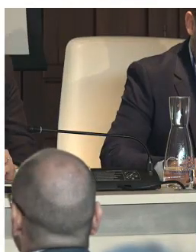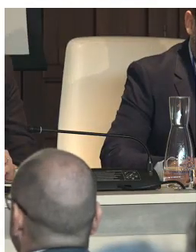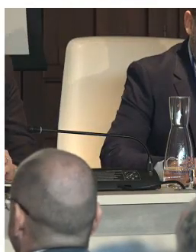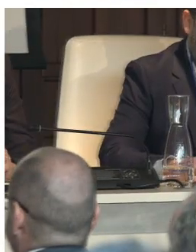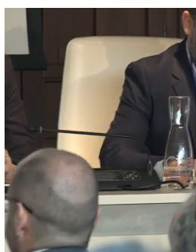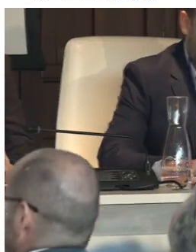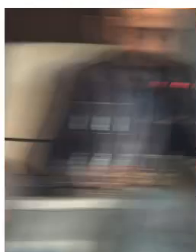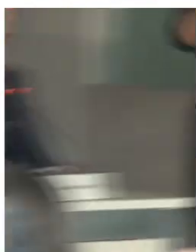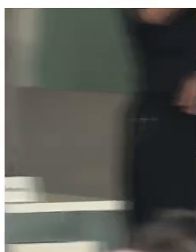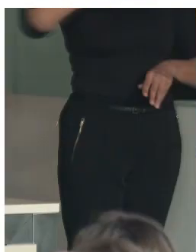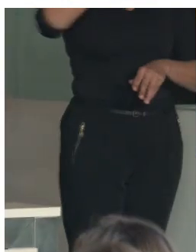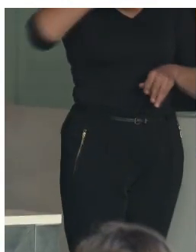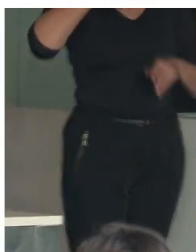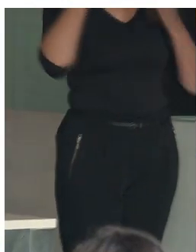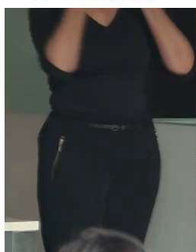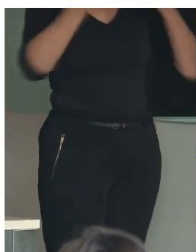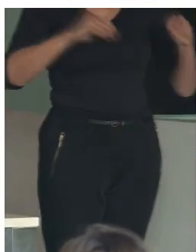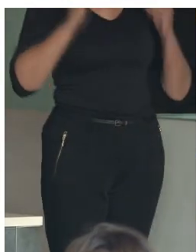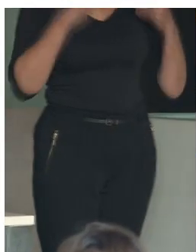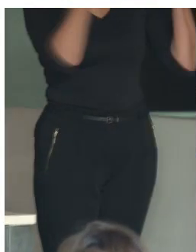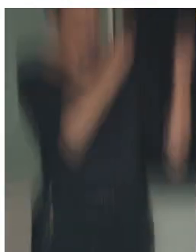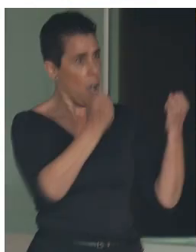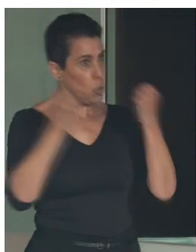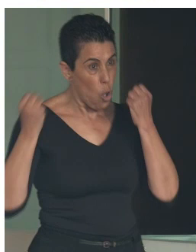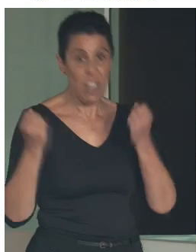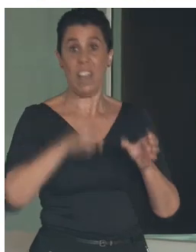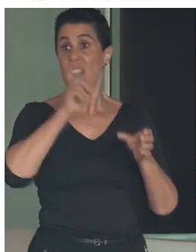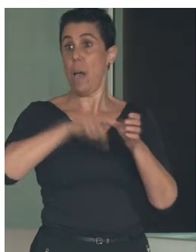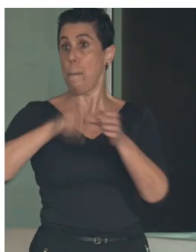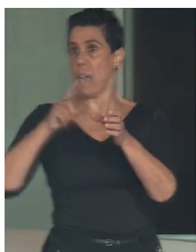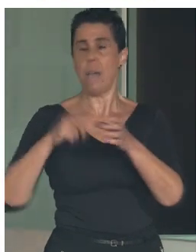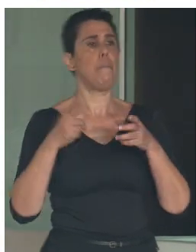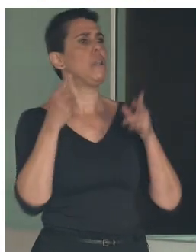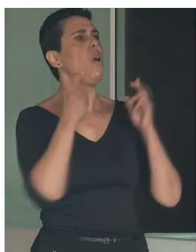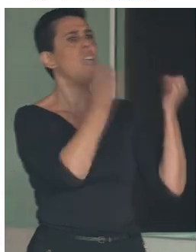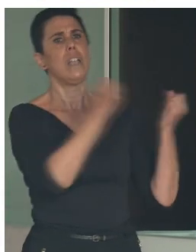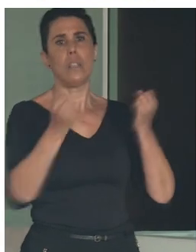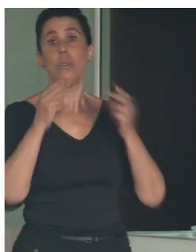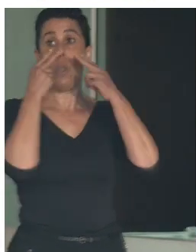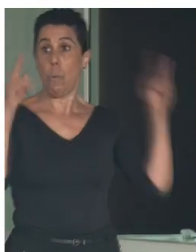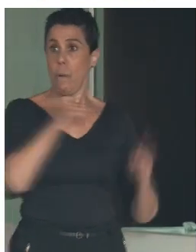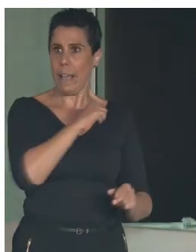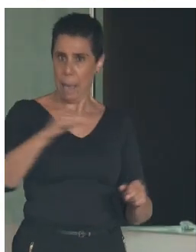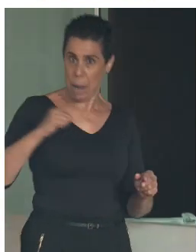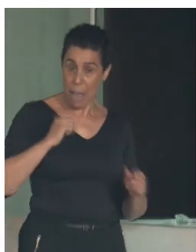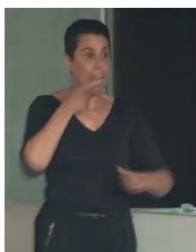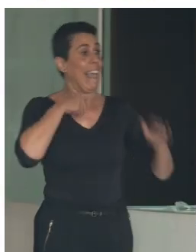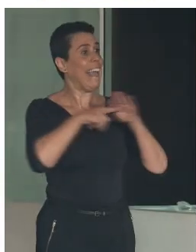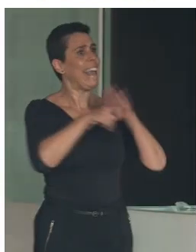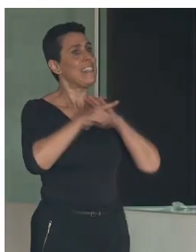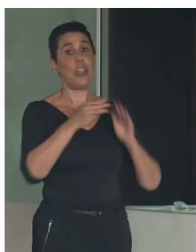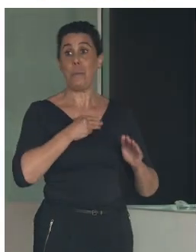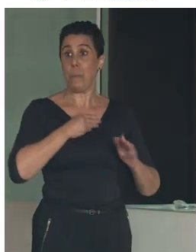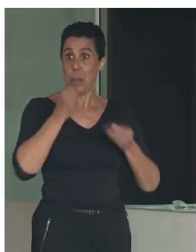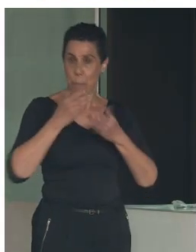Ruiz, autoridades y miembros de distintas instituciones públicas y privadas y gestores de patrimonio. Bienvenidos